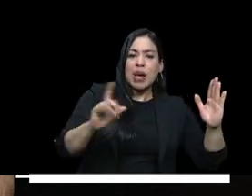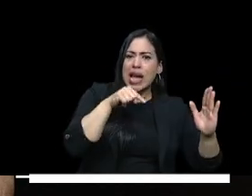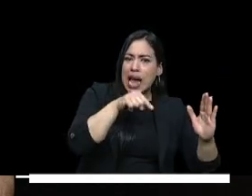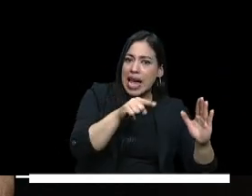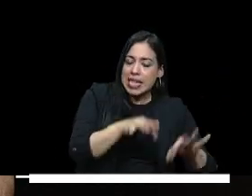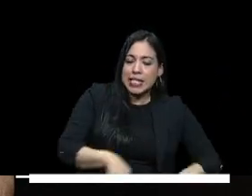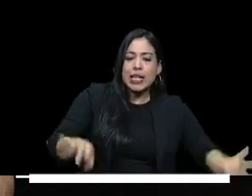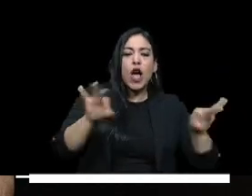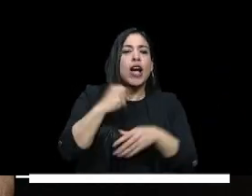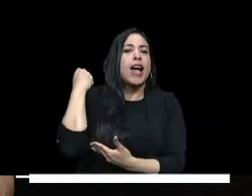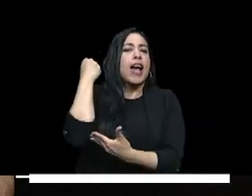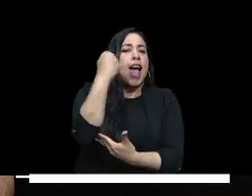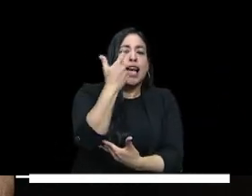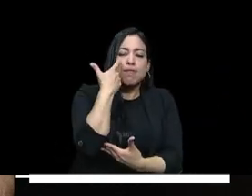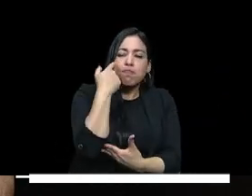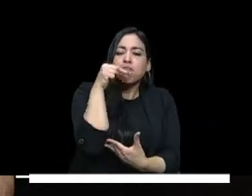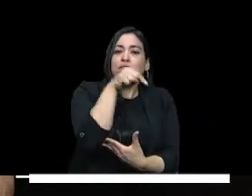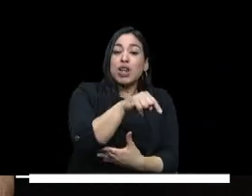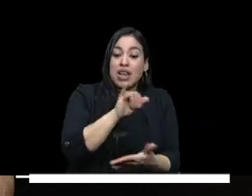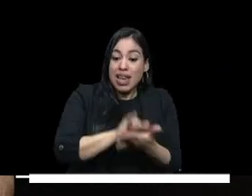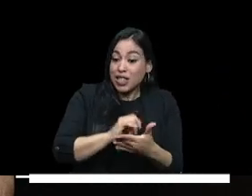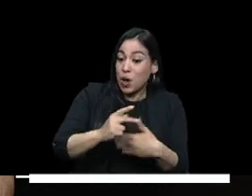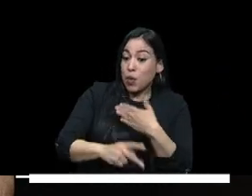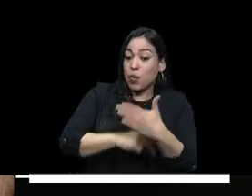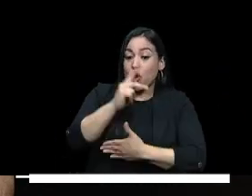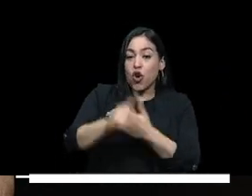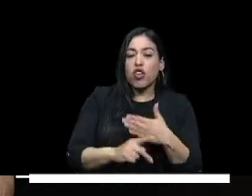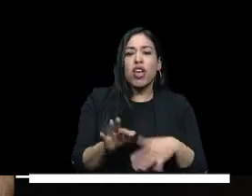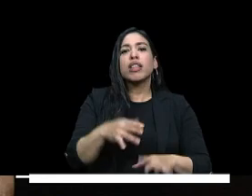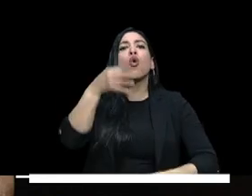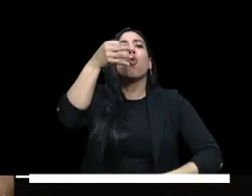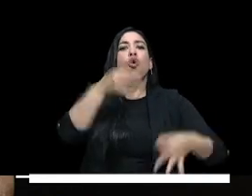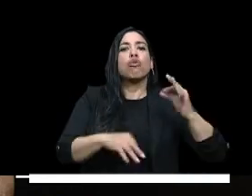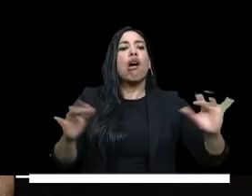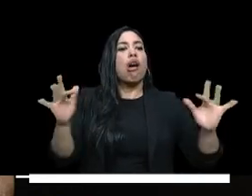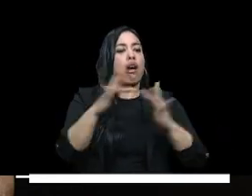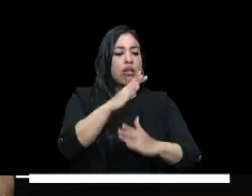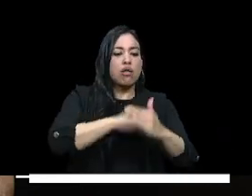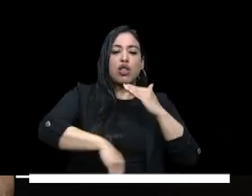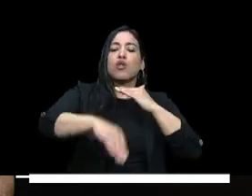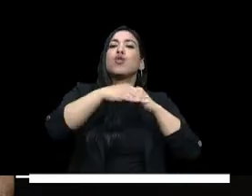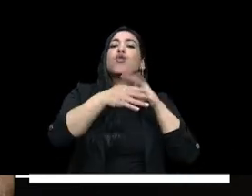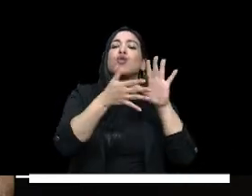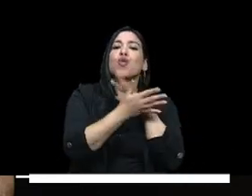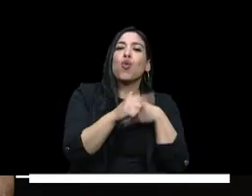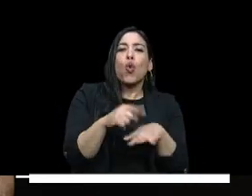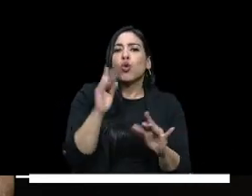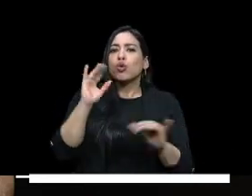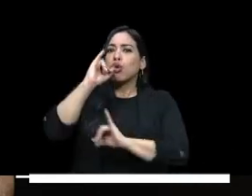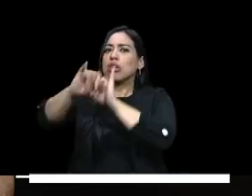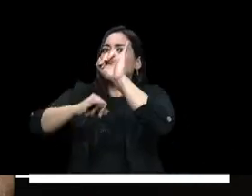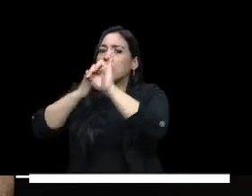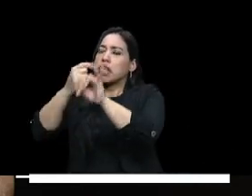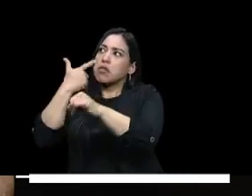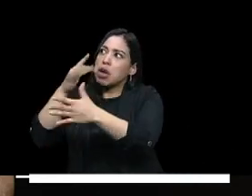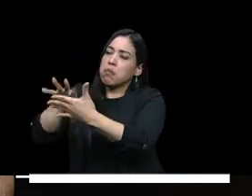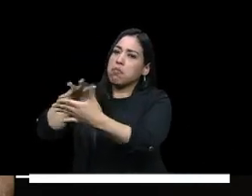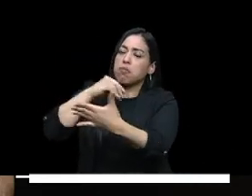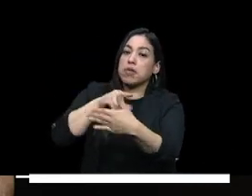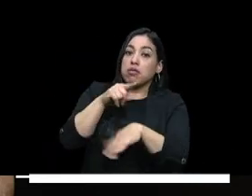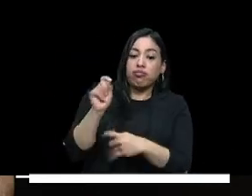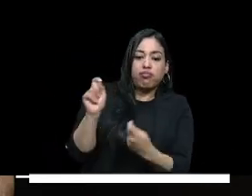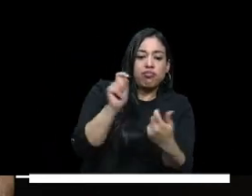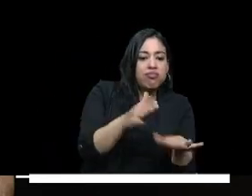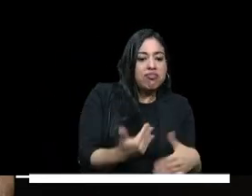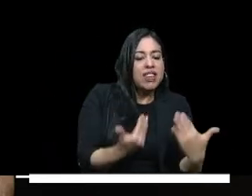la más rentable así que este proyecto además de ser un acto de justicia es también una apuesta la apuesta más